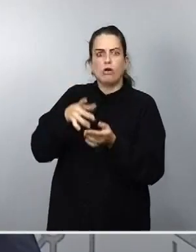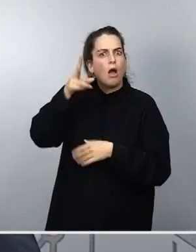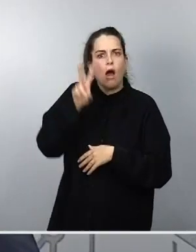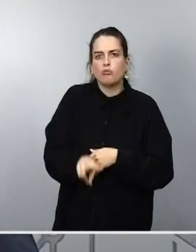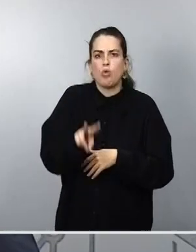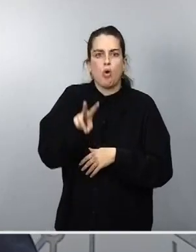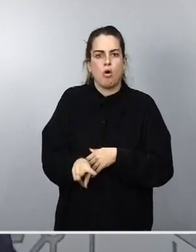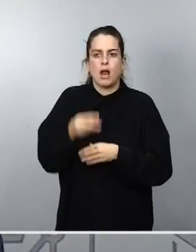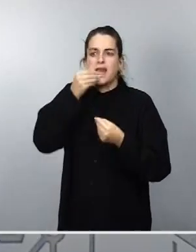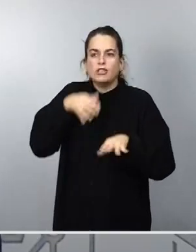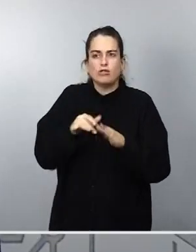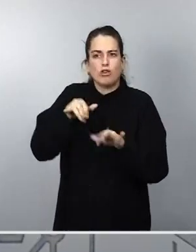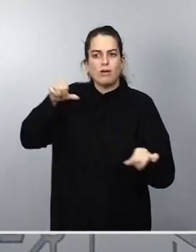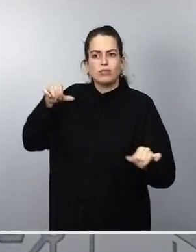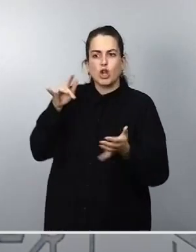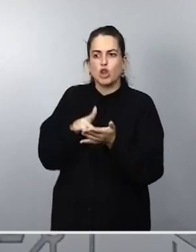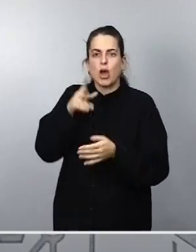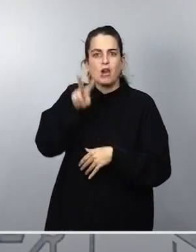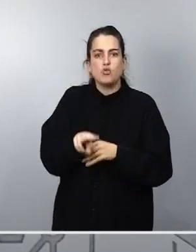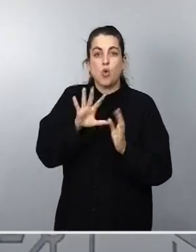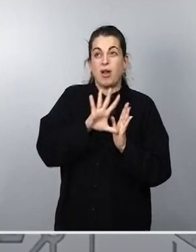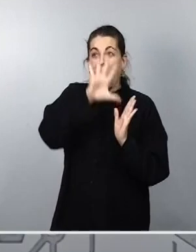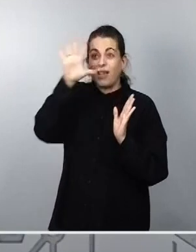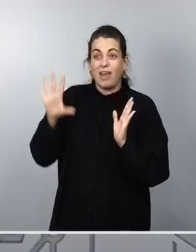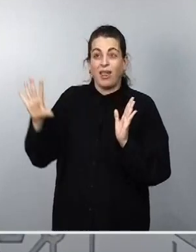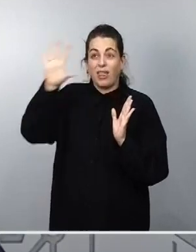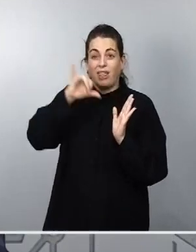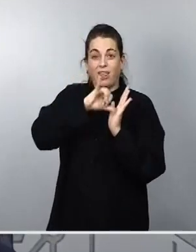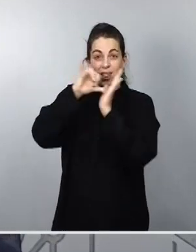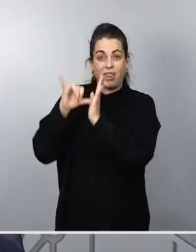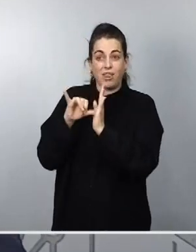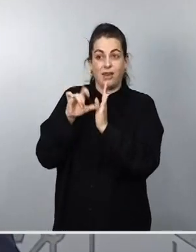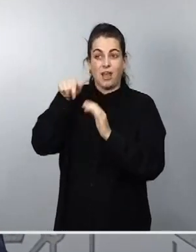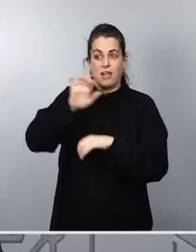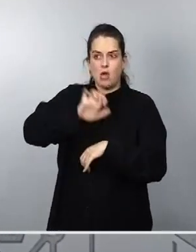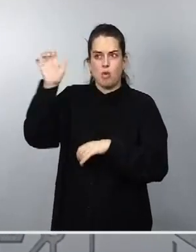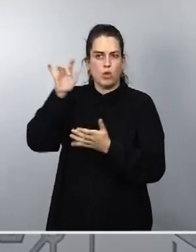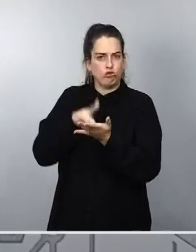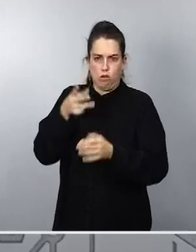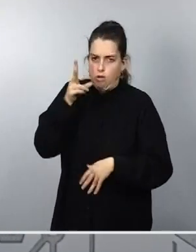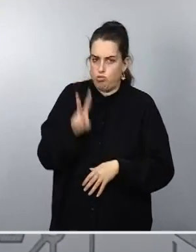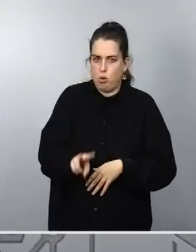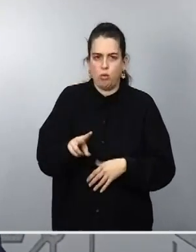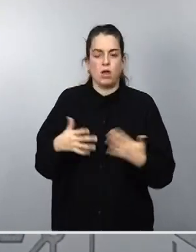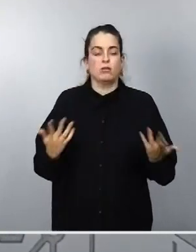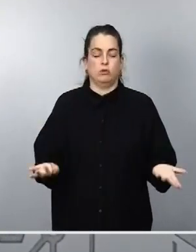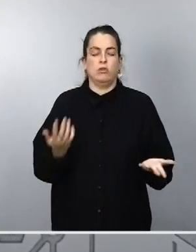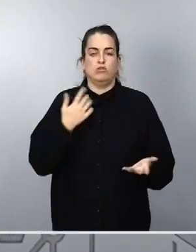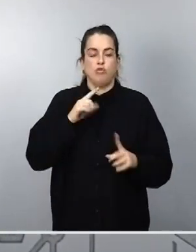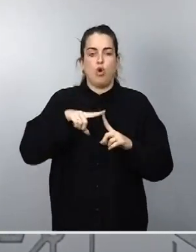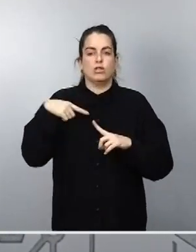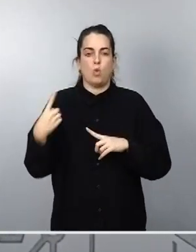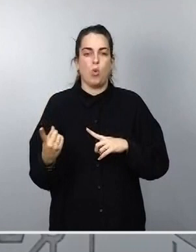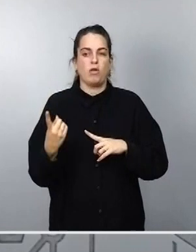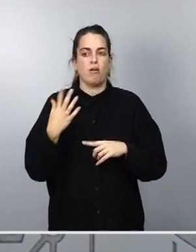de ningún país del espacio institucional europeo. Comprendo en consecuencia la indignación de